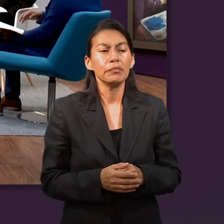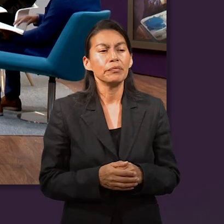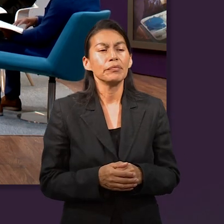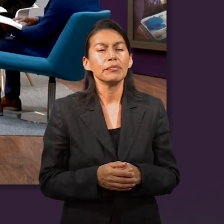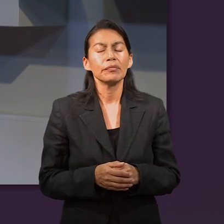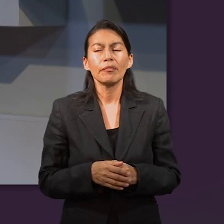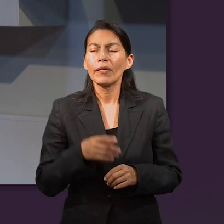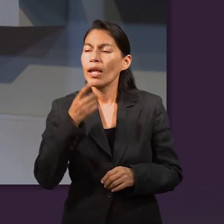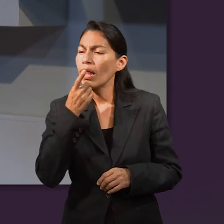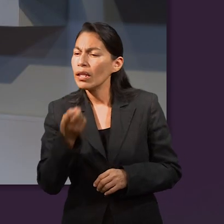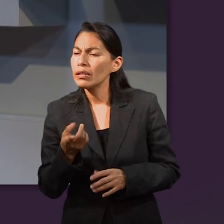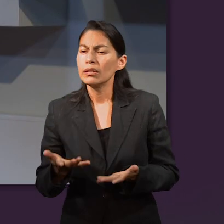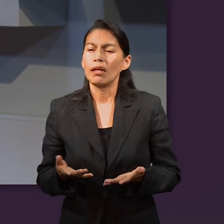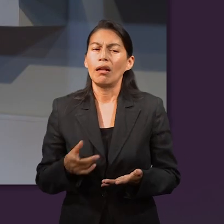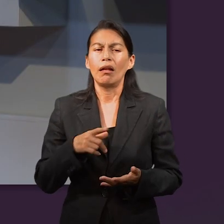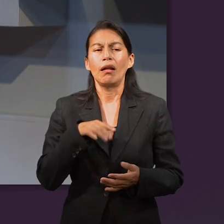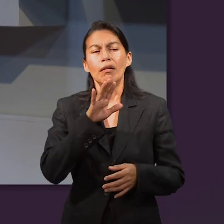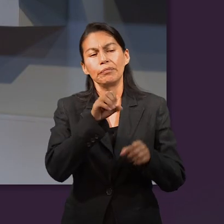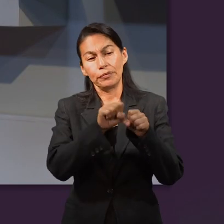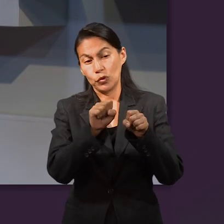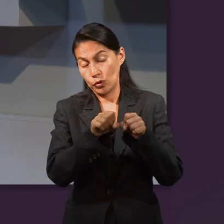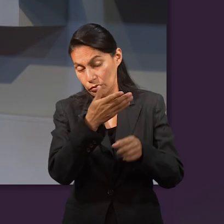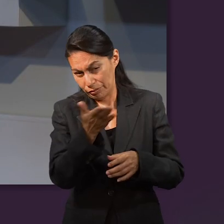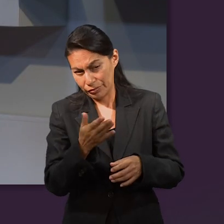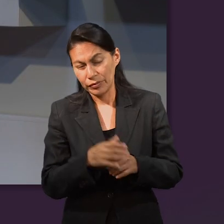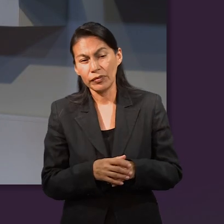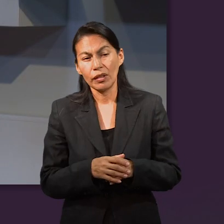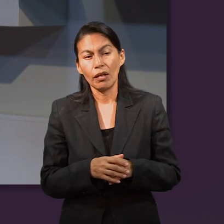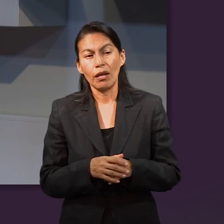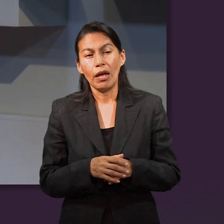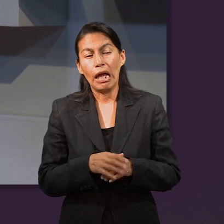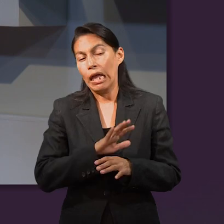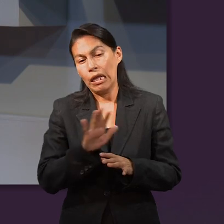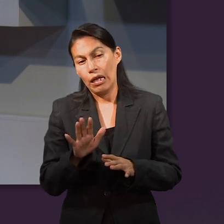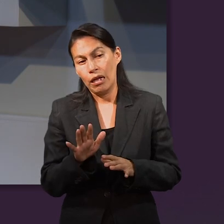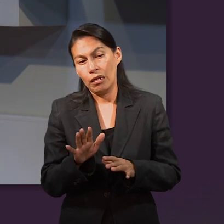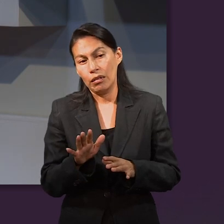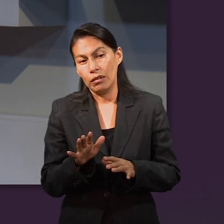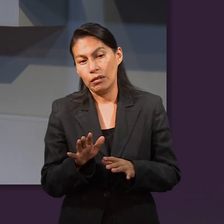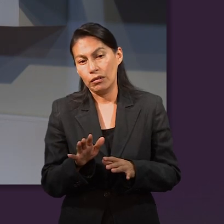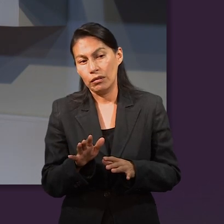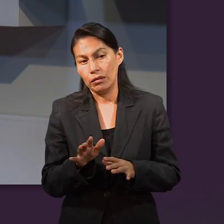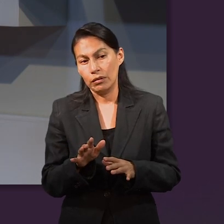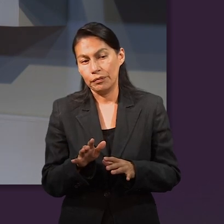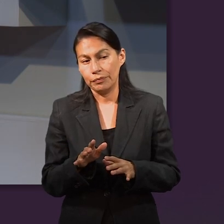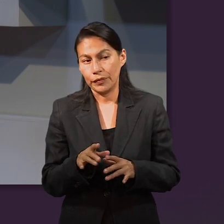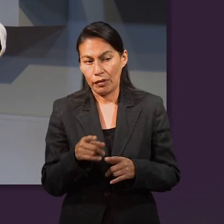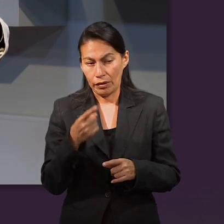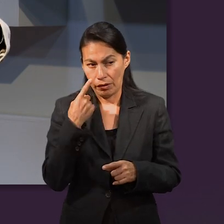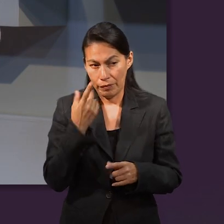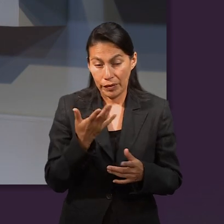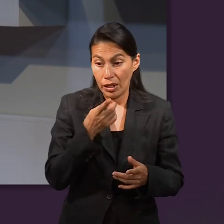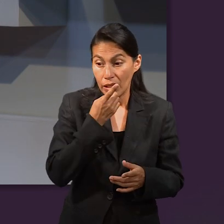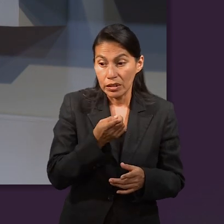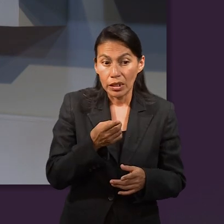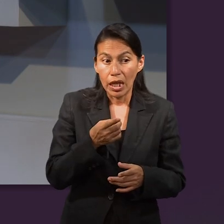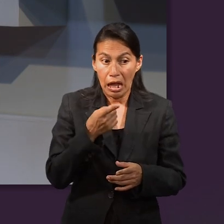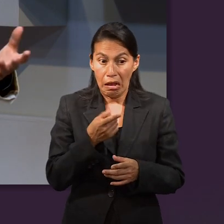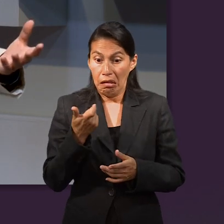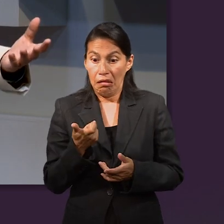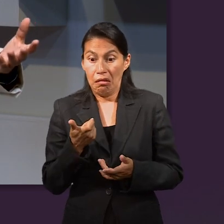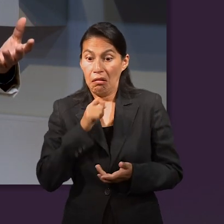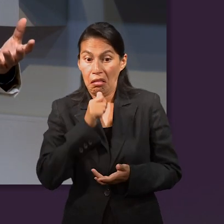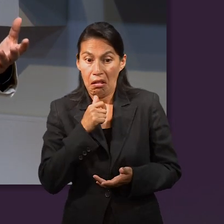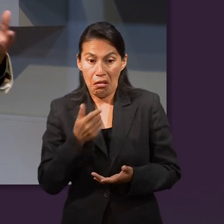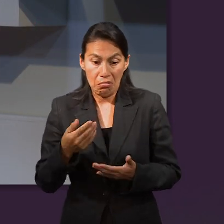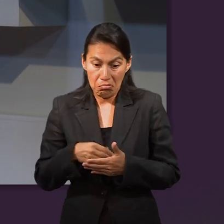bastante y entonces le dice a Labán, oye, ¿sabes qué? Pues yo creo que ya es momento. Se preocupa por lo que acaba de decir José